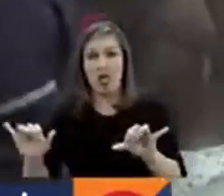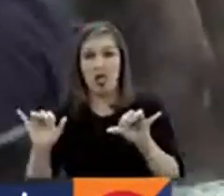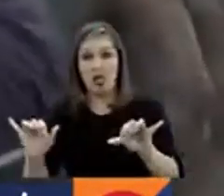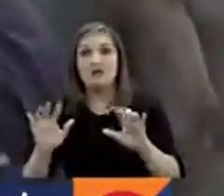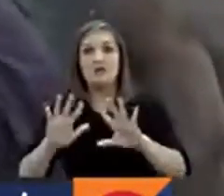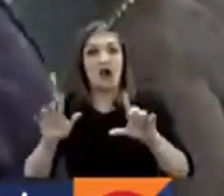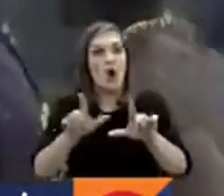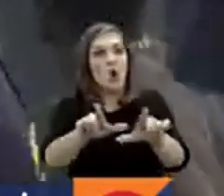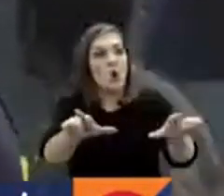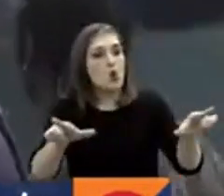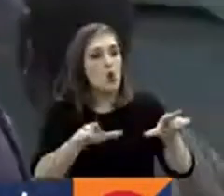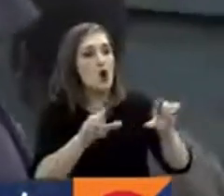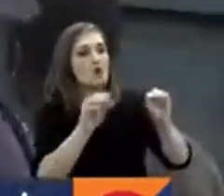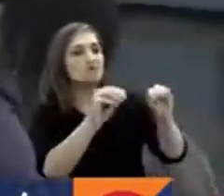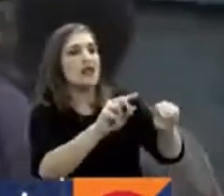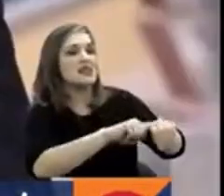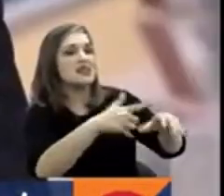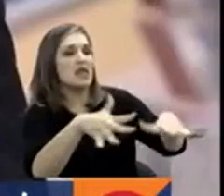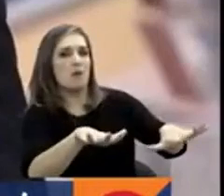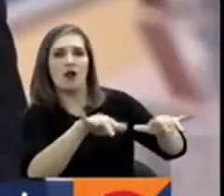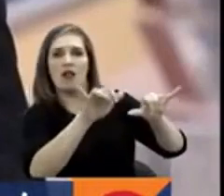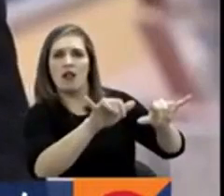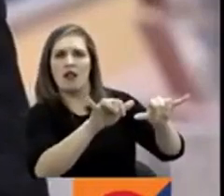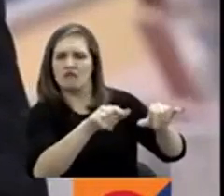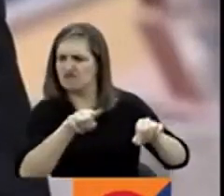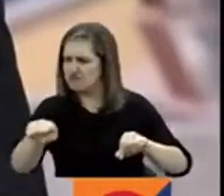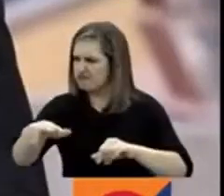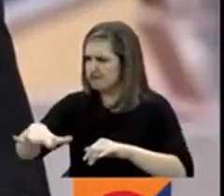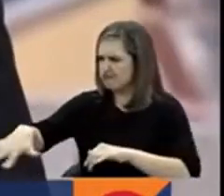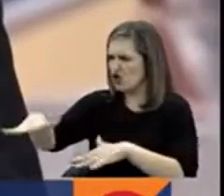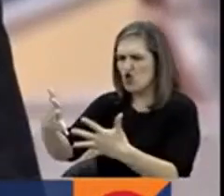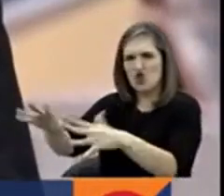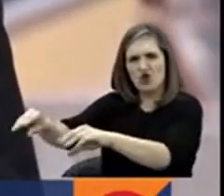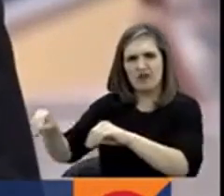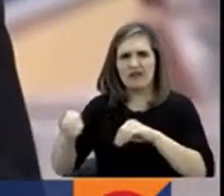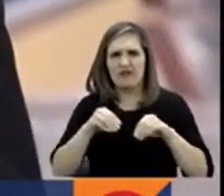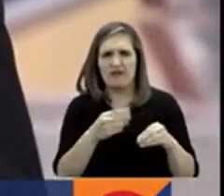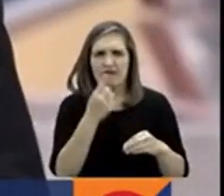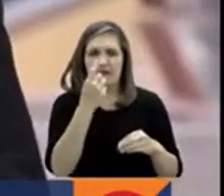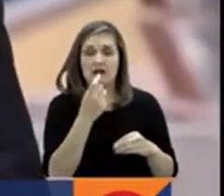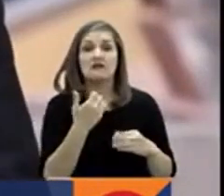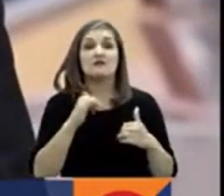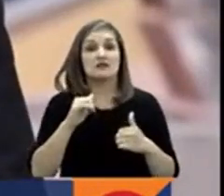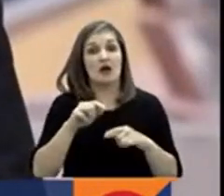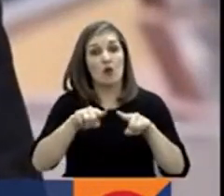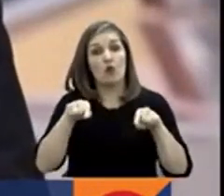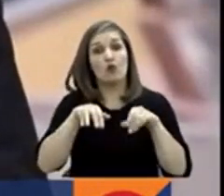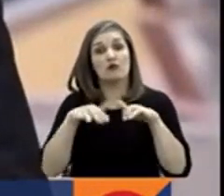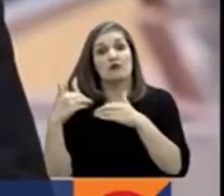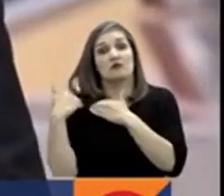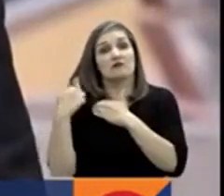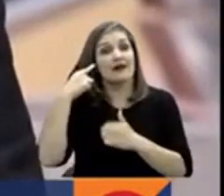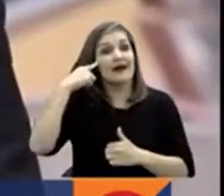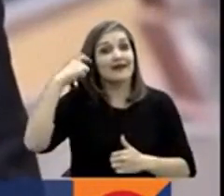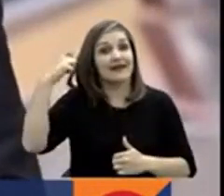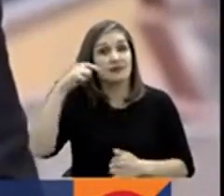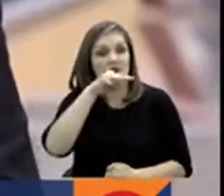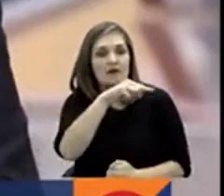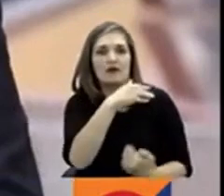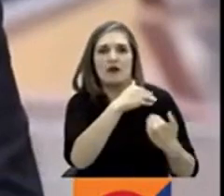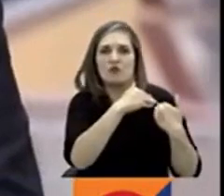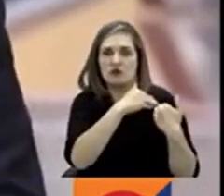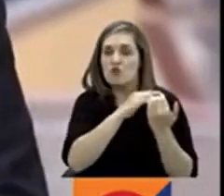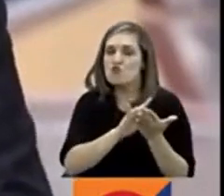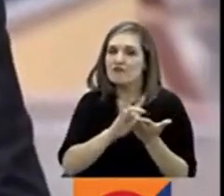para el almacenamiento temporal de estos residuos. A la Unidad de Gestión del Riesgo porque es indispensable que de manera urgente recoja